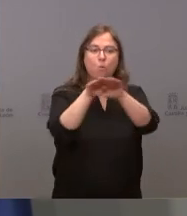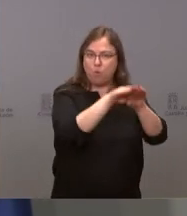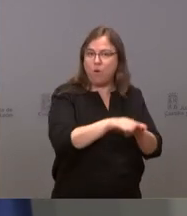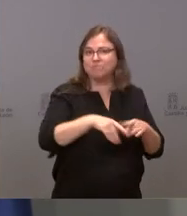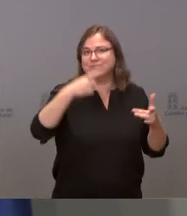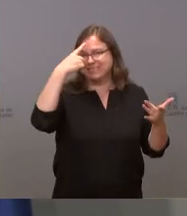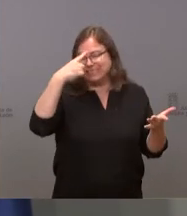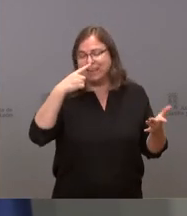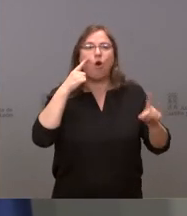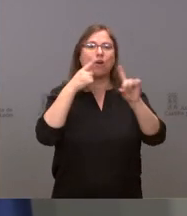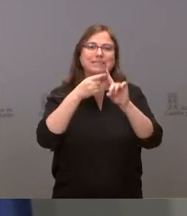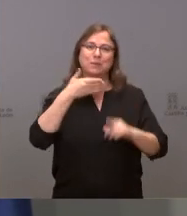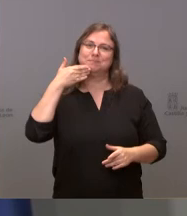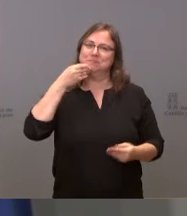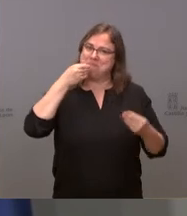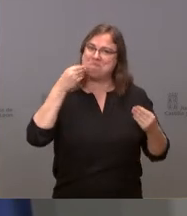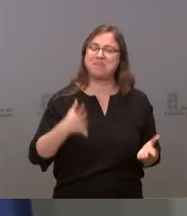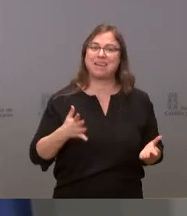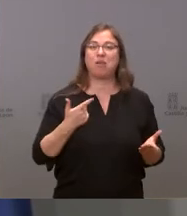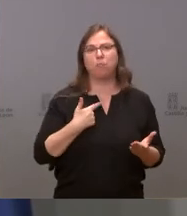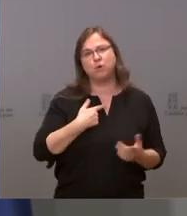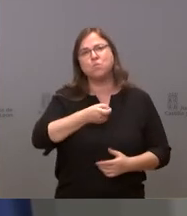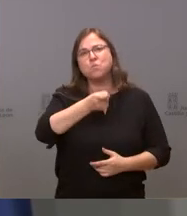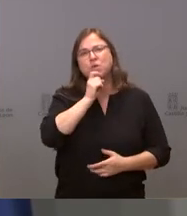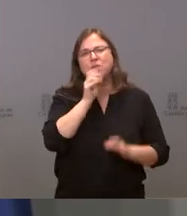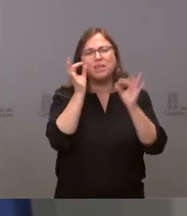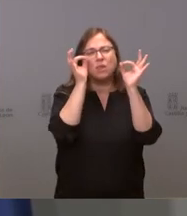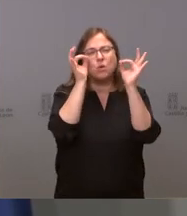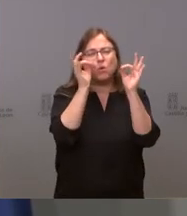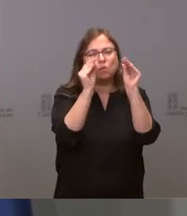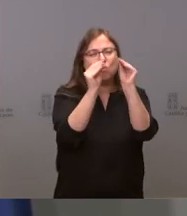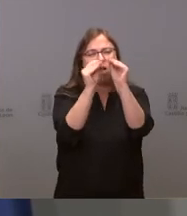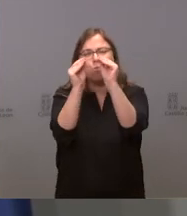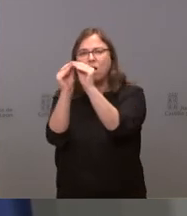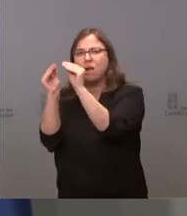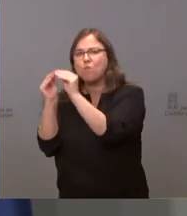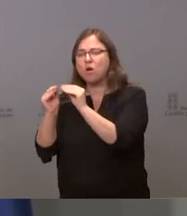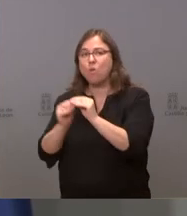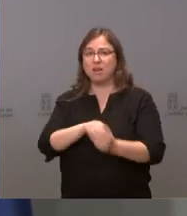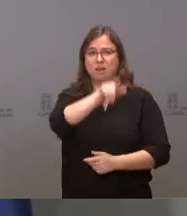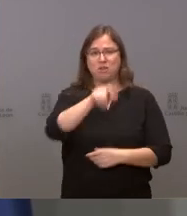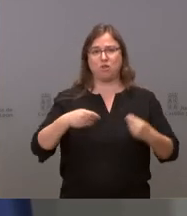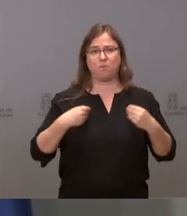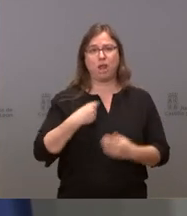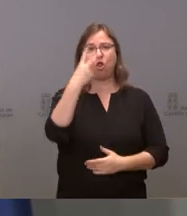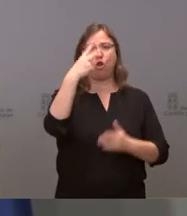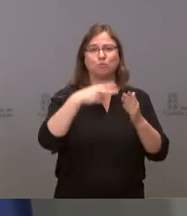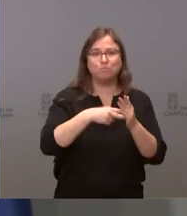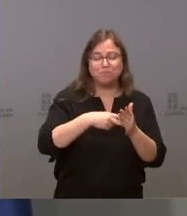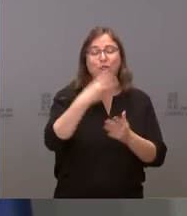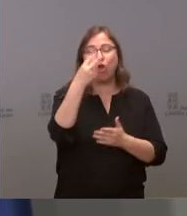noble aspiración, pero es complejo organizar una vacunación de dos millones cuatrocientas mil personas en nueve provincias